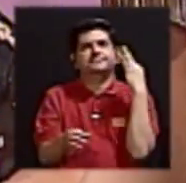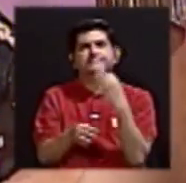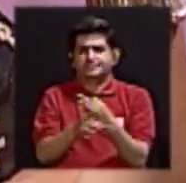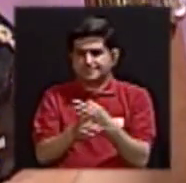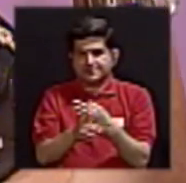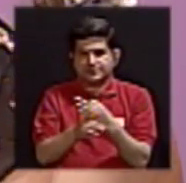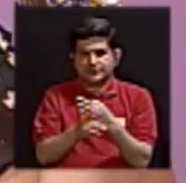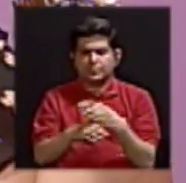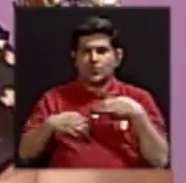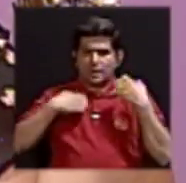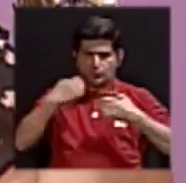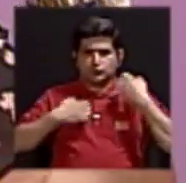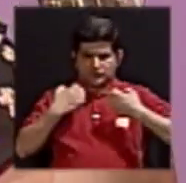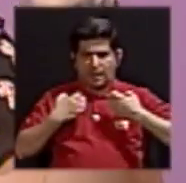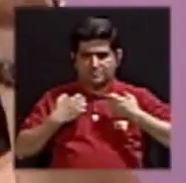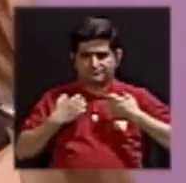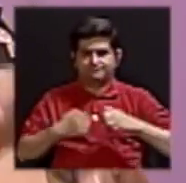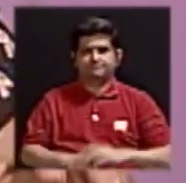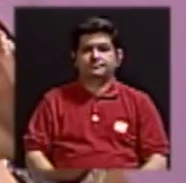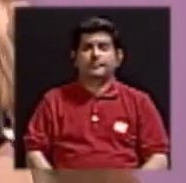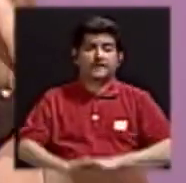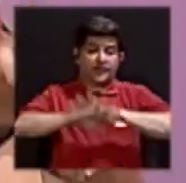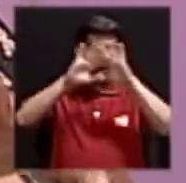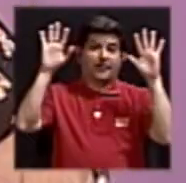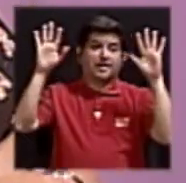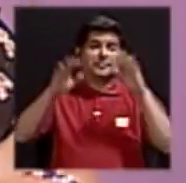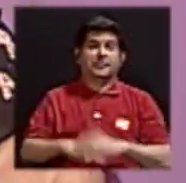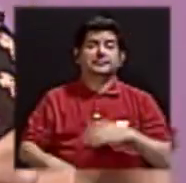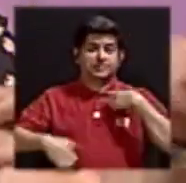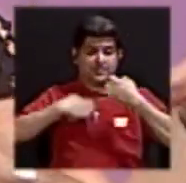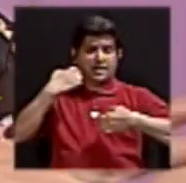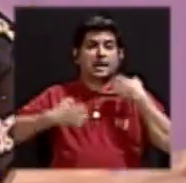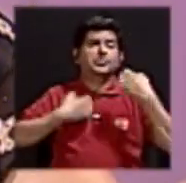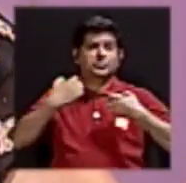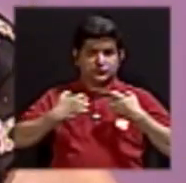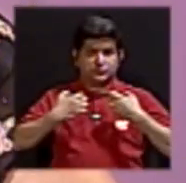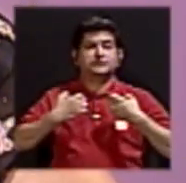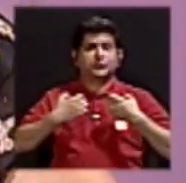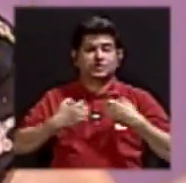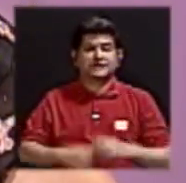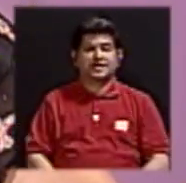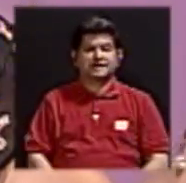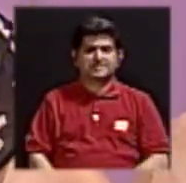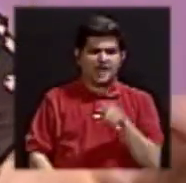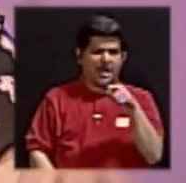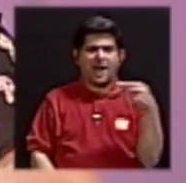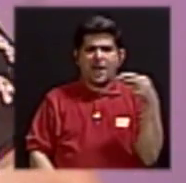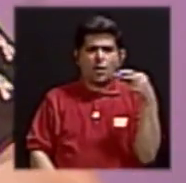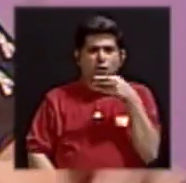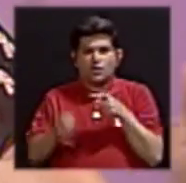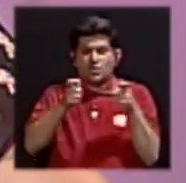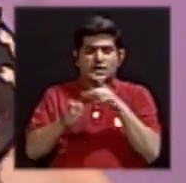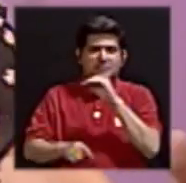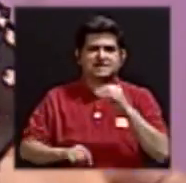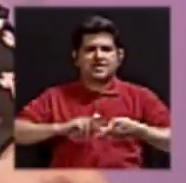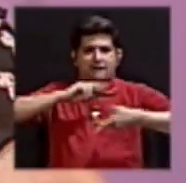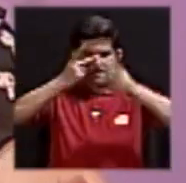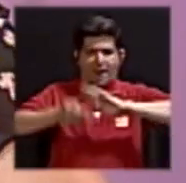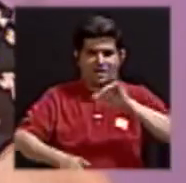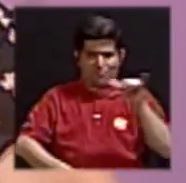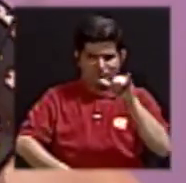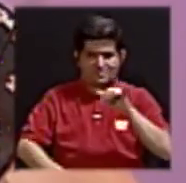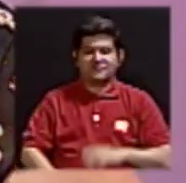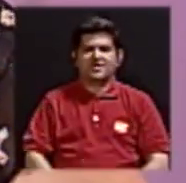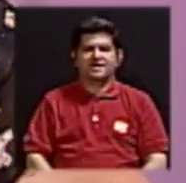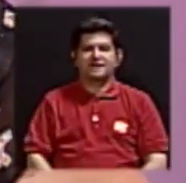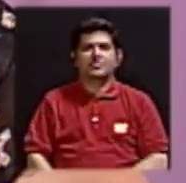emociones. Claramente, las emociones vienen regidas por las hormonas y viceversa. Entonces, al